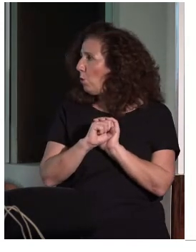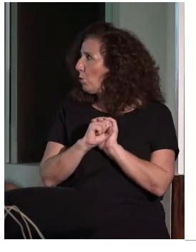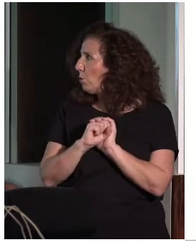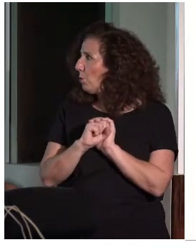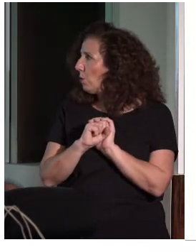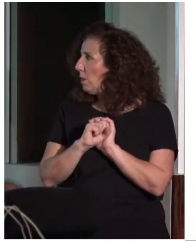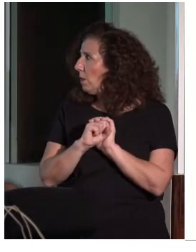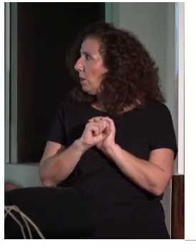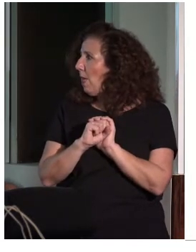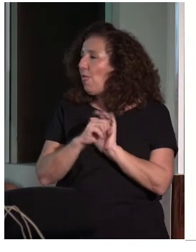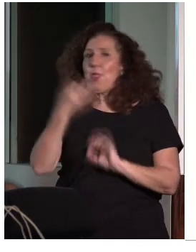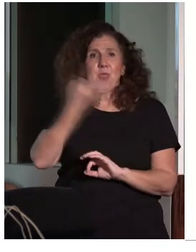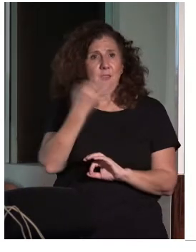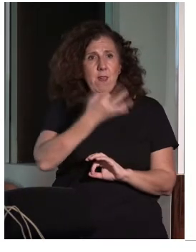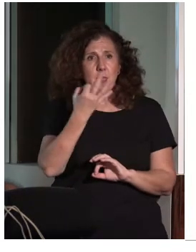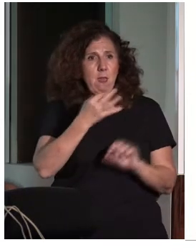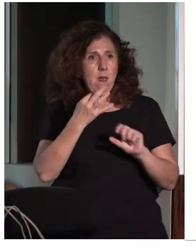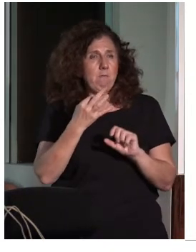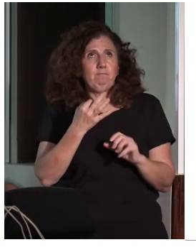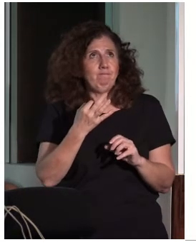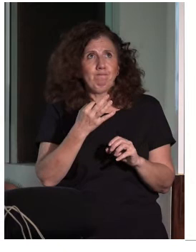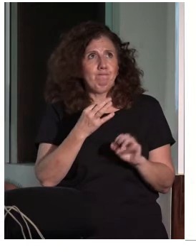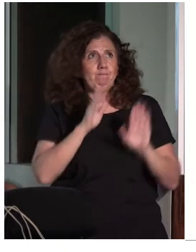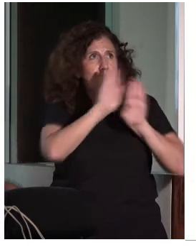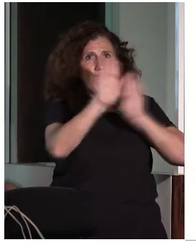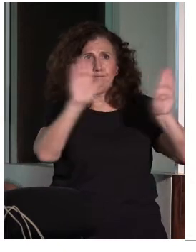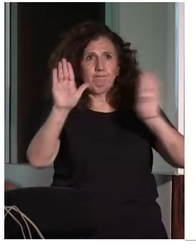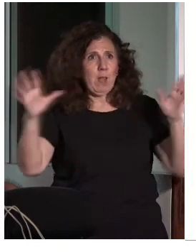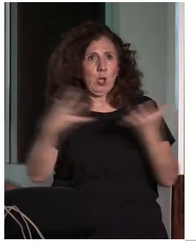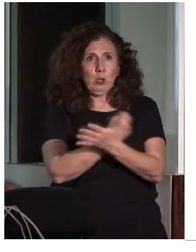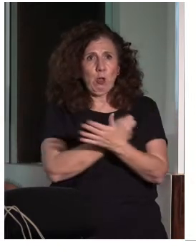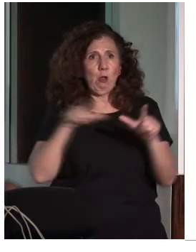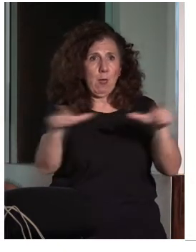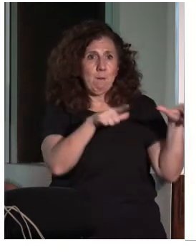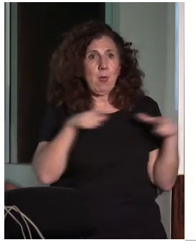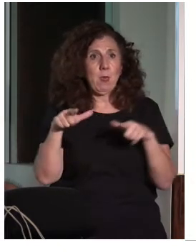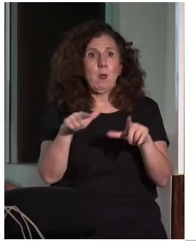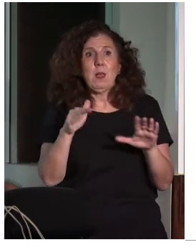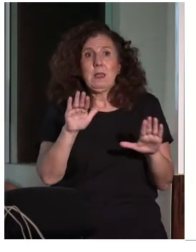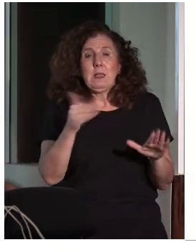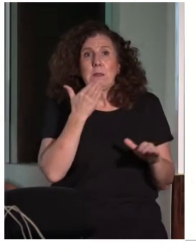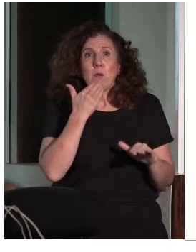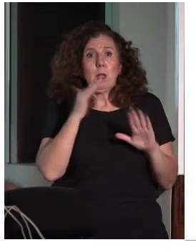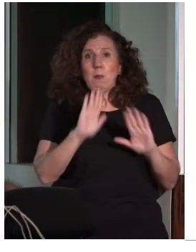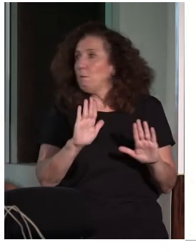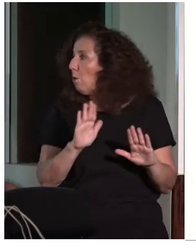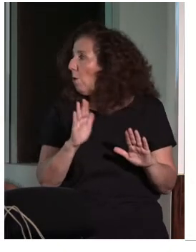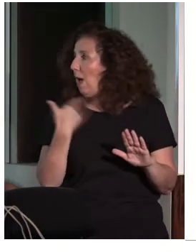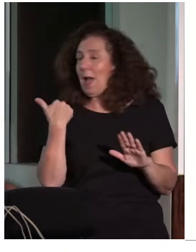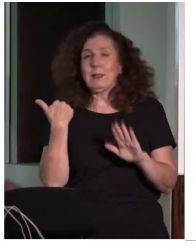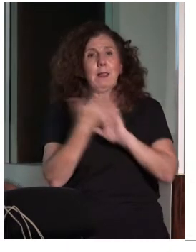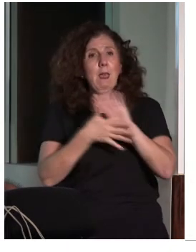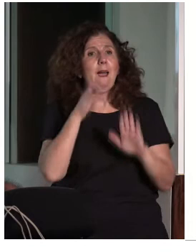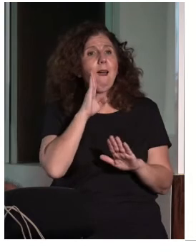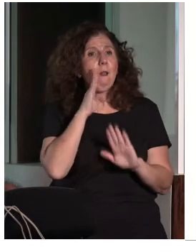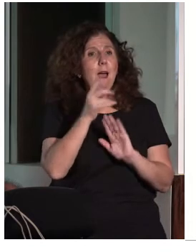que deberían estar en todos los sitios, porque si no se publicitan los servicios que se están dando, lo ha dicho antes Alfonso,